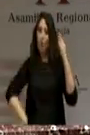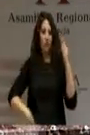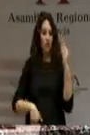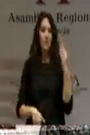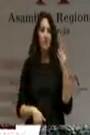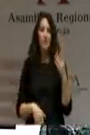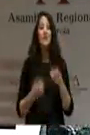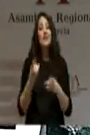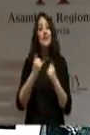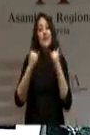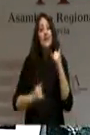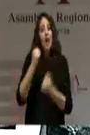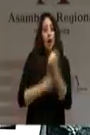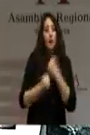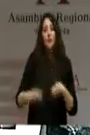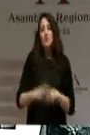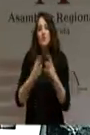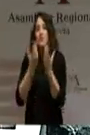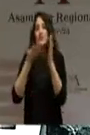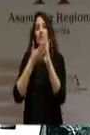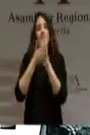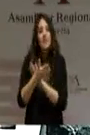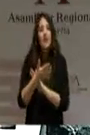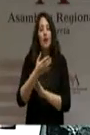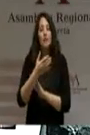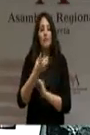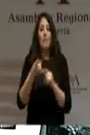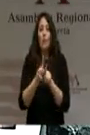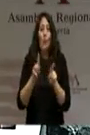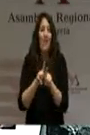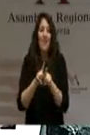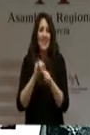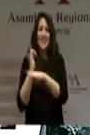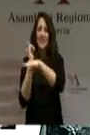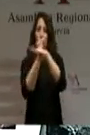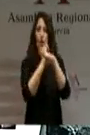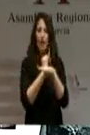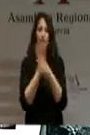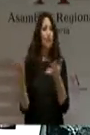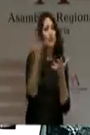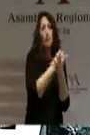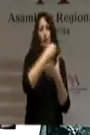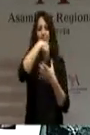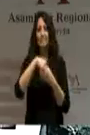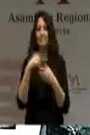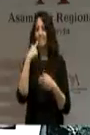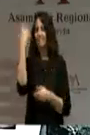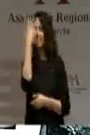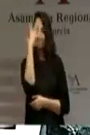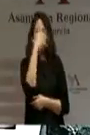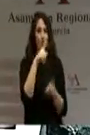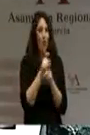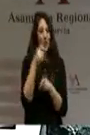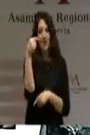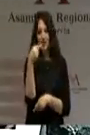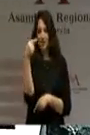social con un grave cuestionamiento de prácticamente todas sus instituciones. Y es, en este momento tan